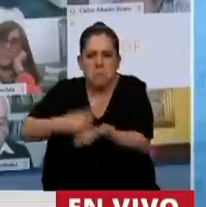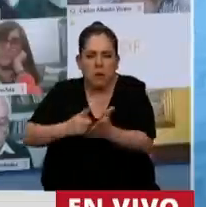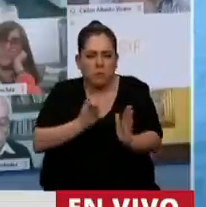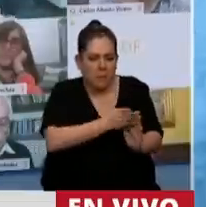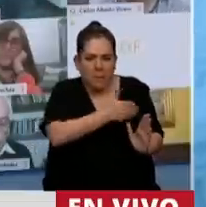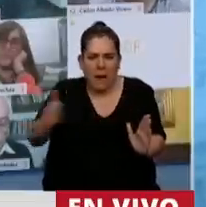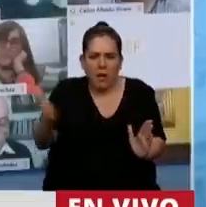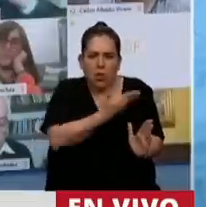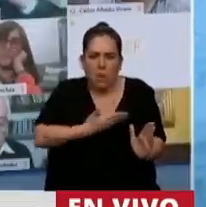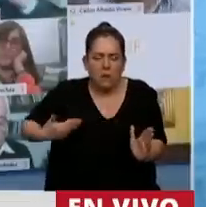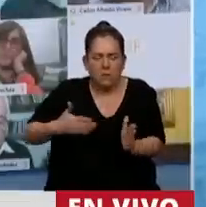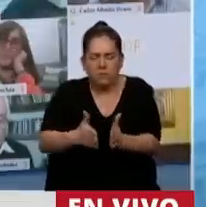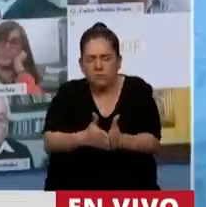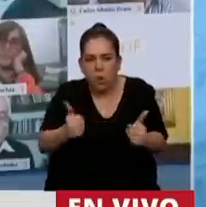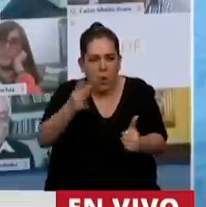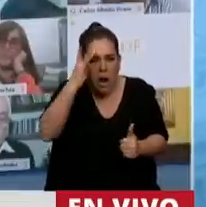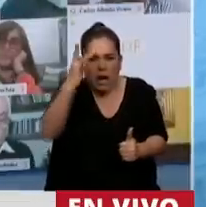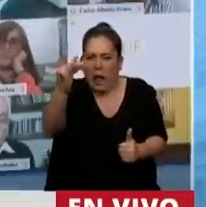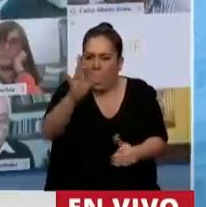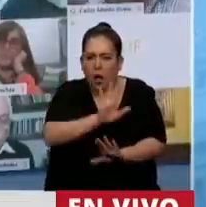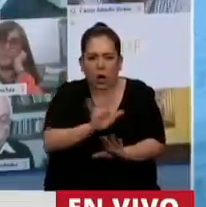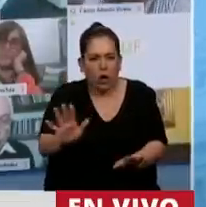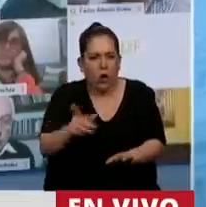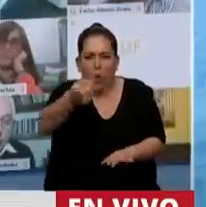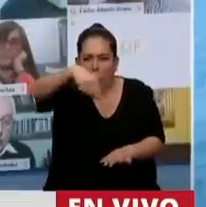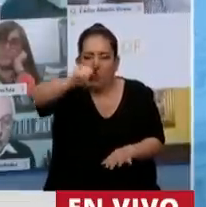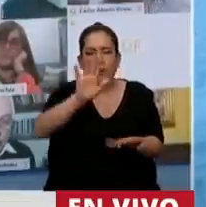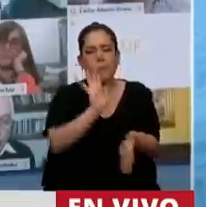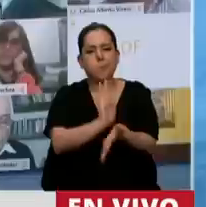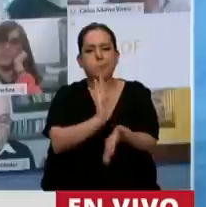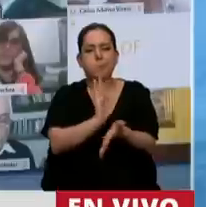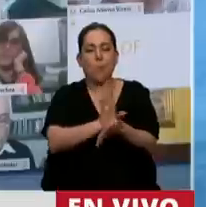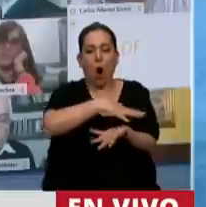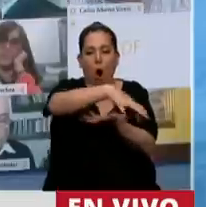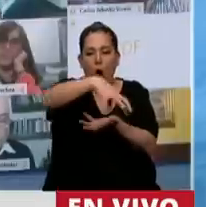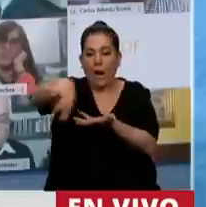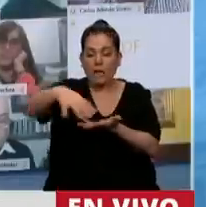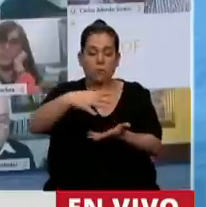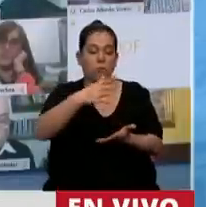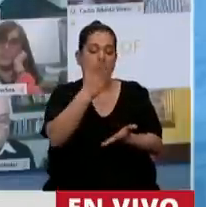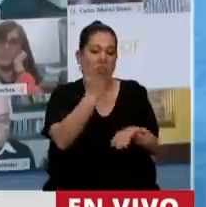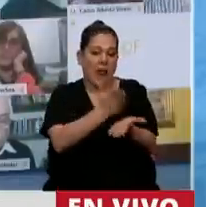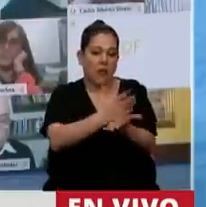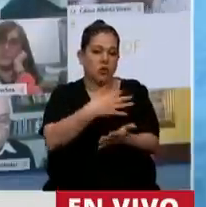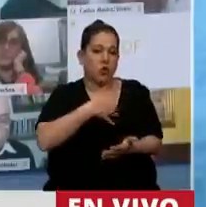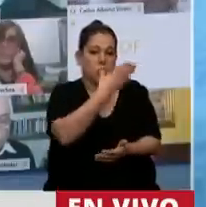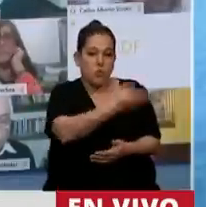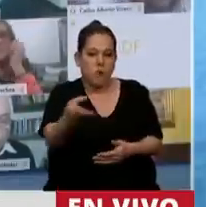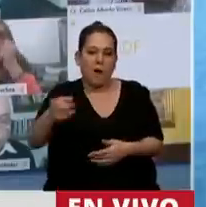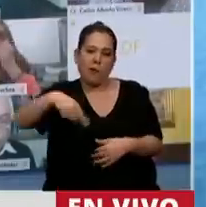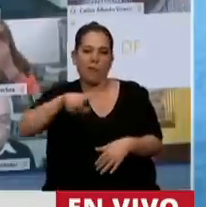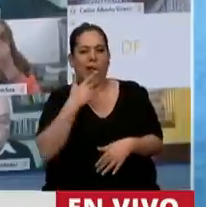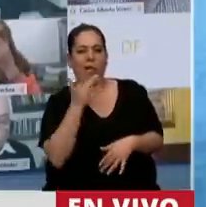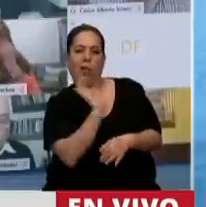periodo presidencial. Se rieron en la cara de los organismos de derechos humanos. Se mofaron